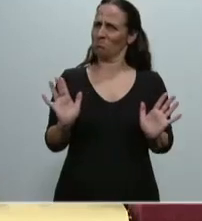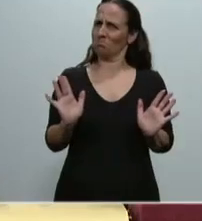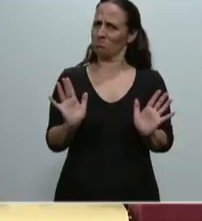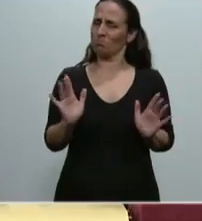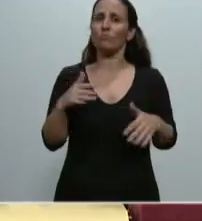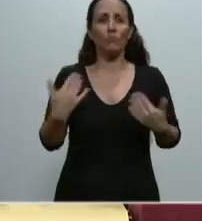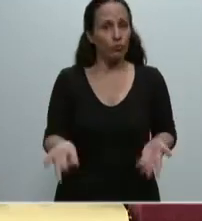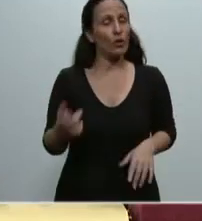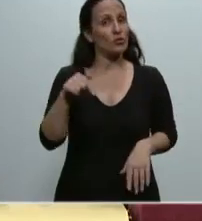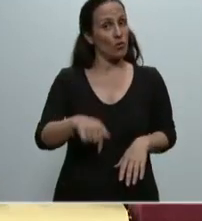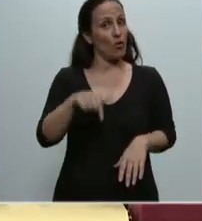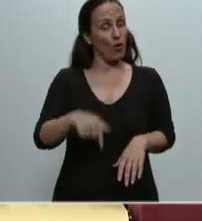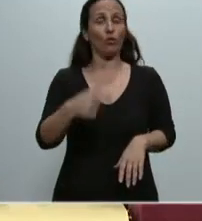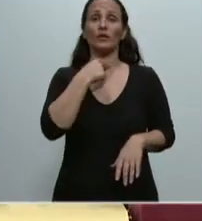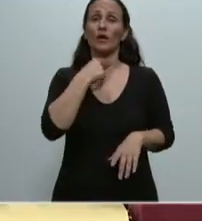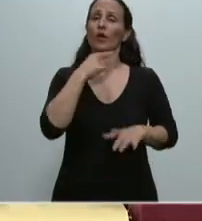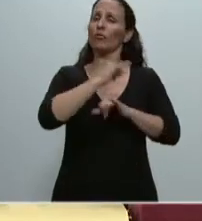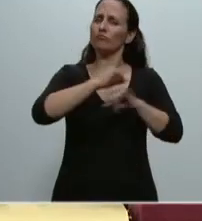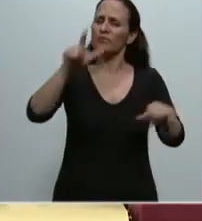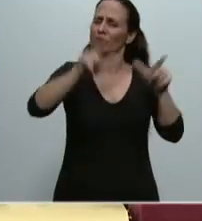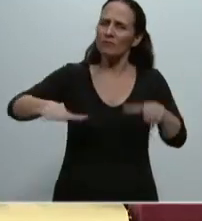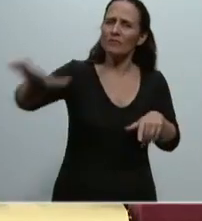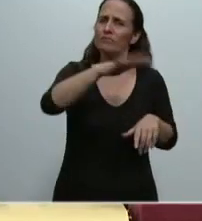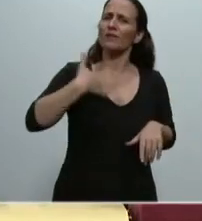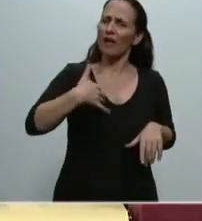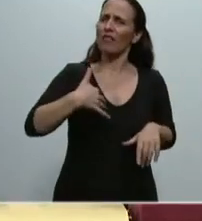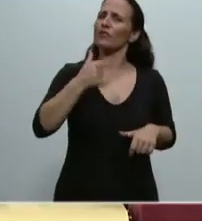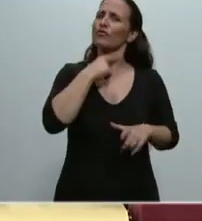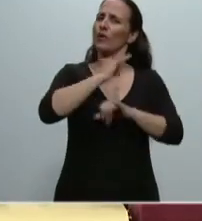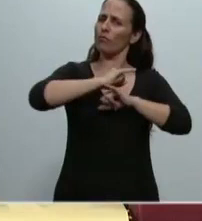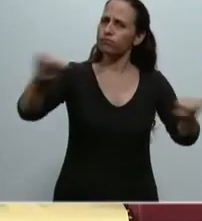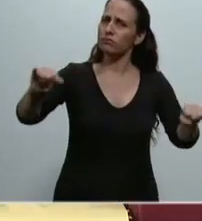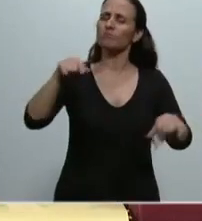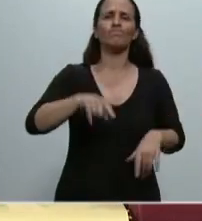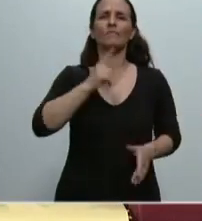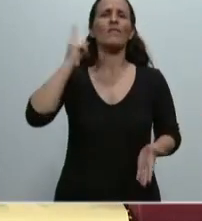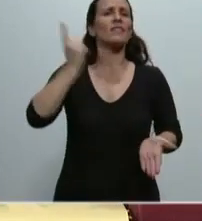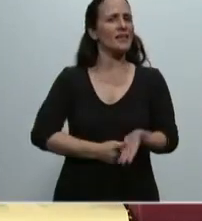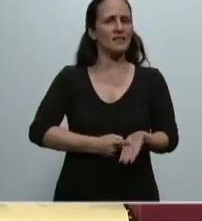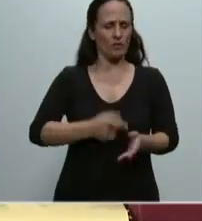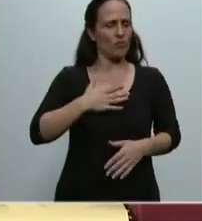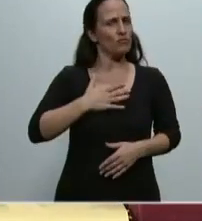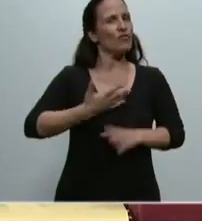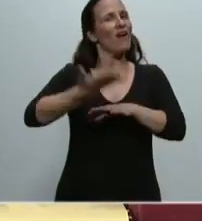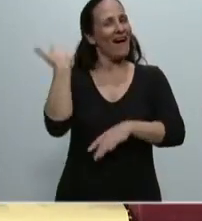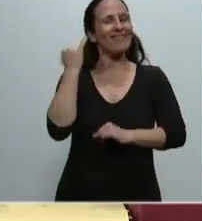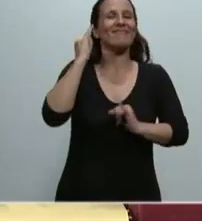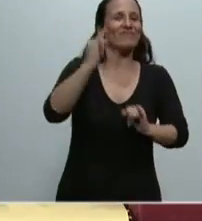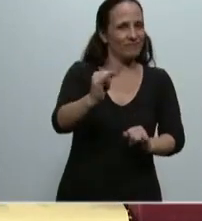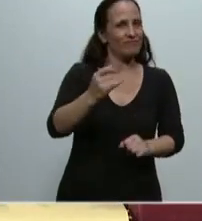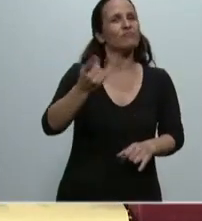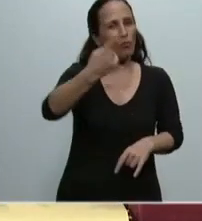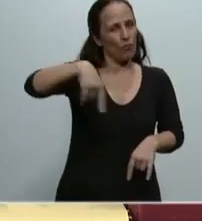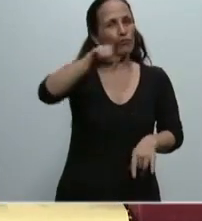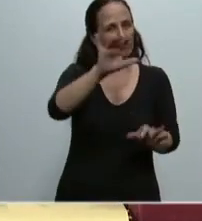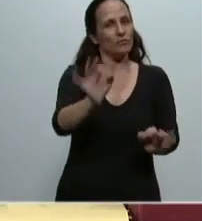Hoy quiero comunicarle a todo el pueblo argentino que hemos decidido, yo lo había adelantado, ustedes saben que